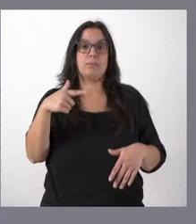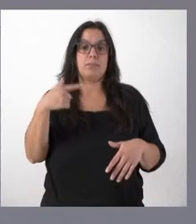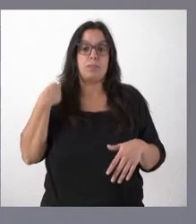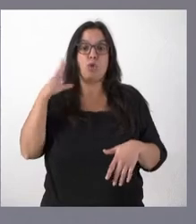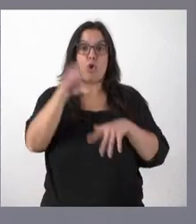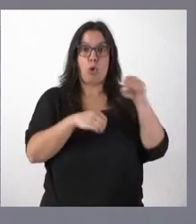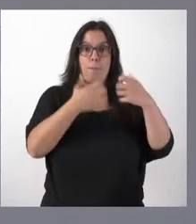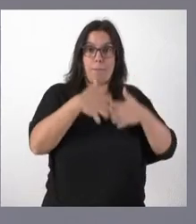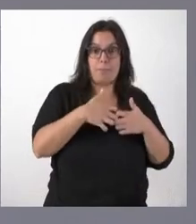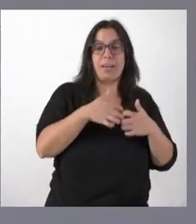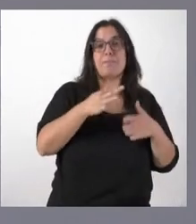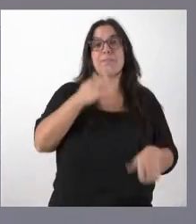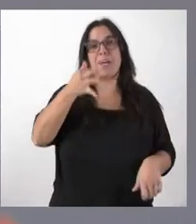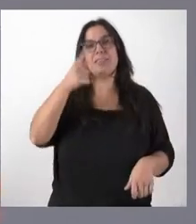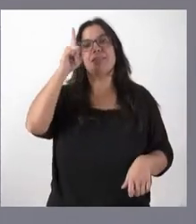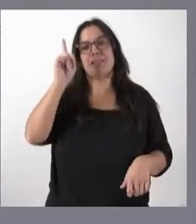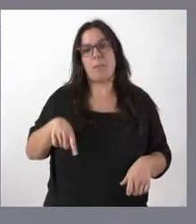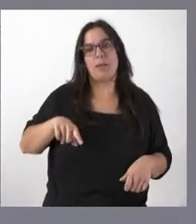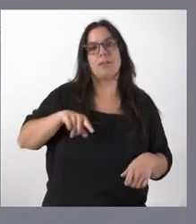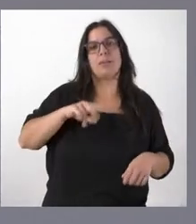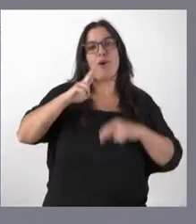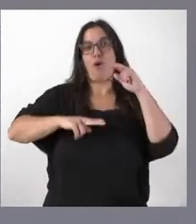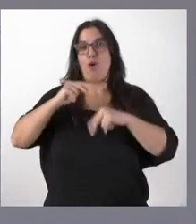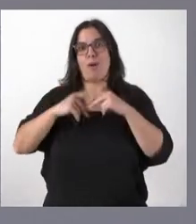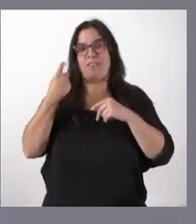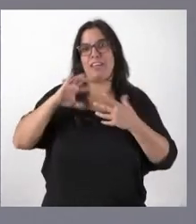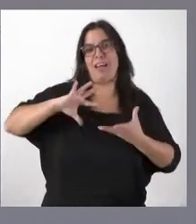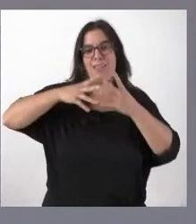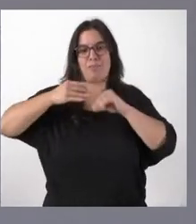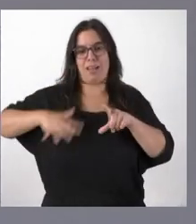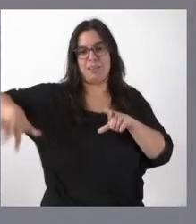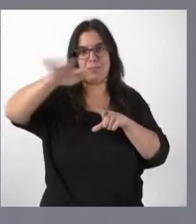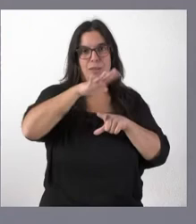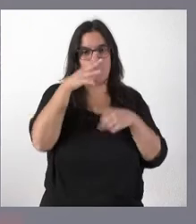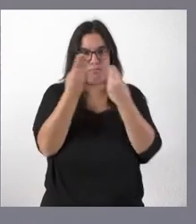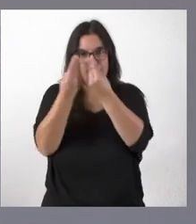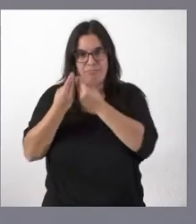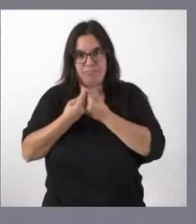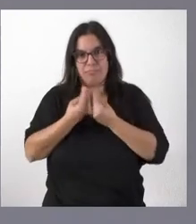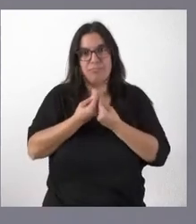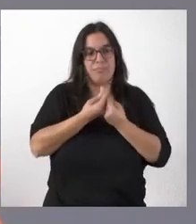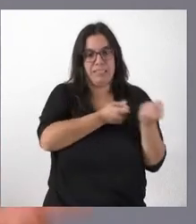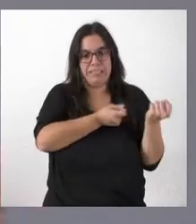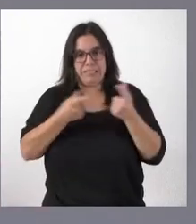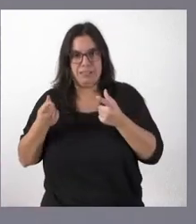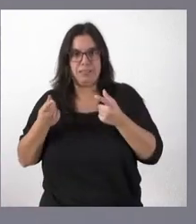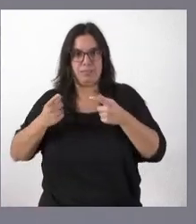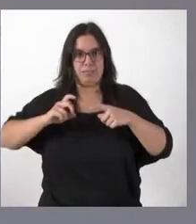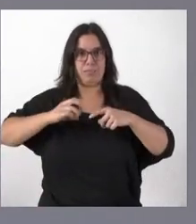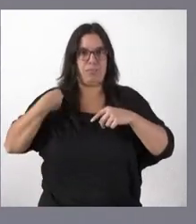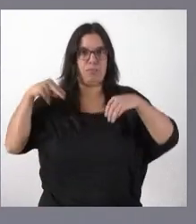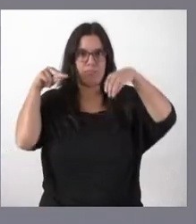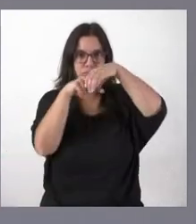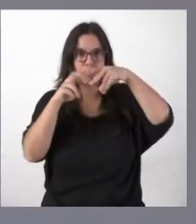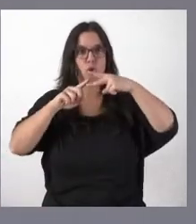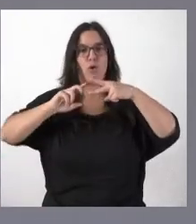equipos se llevan aparejado modificaciones de obras importantes en los espacios físicos donde estos equipos se van a instalar. Y